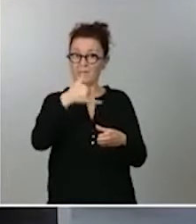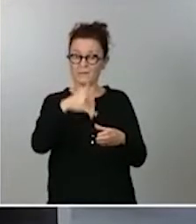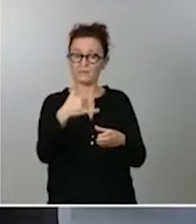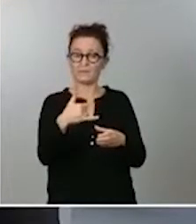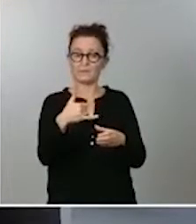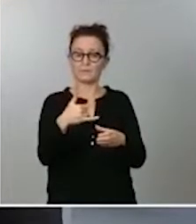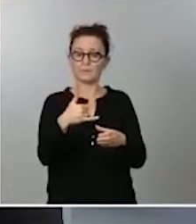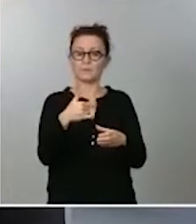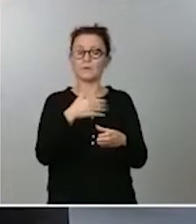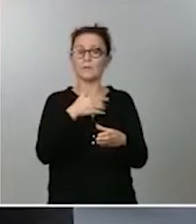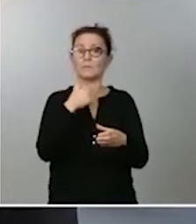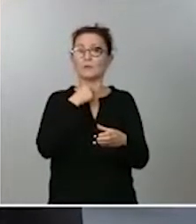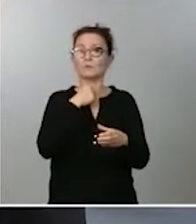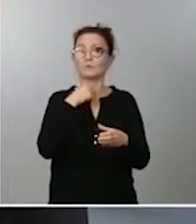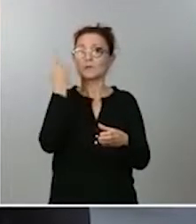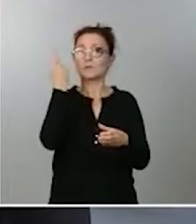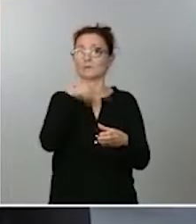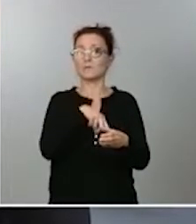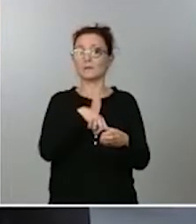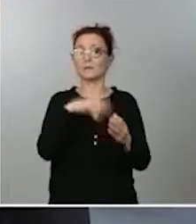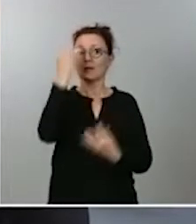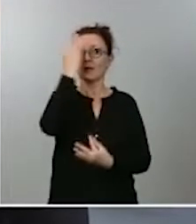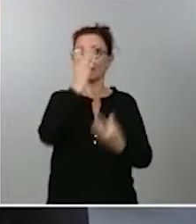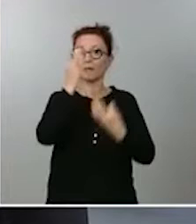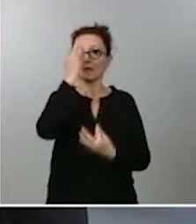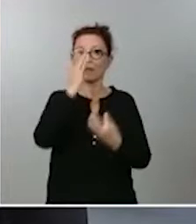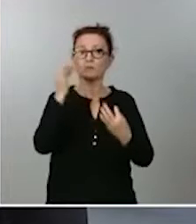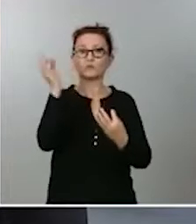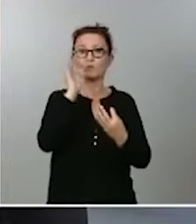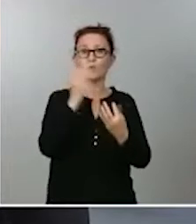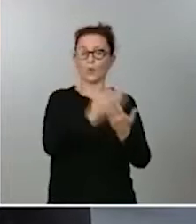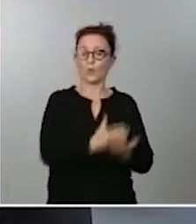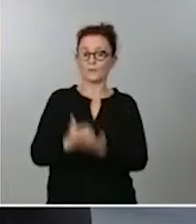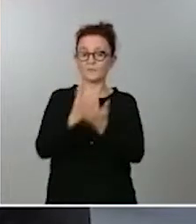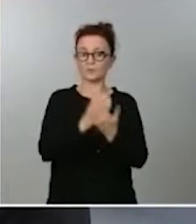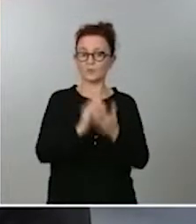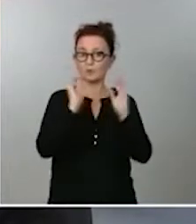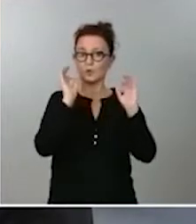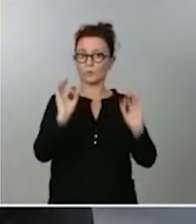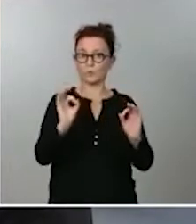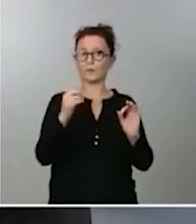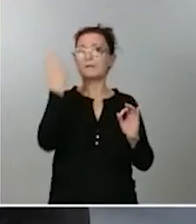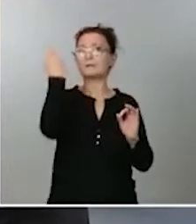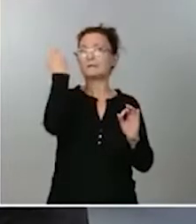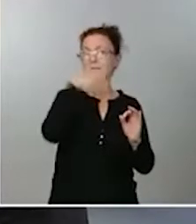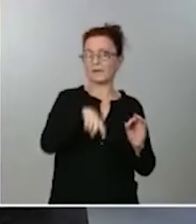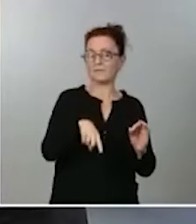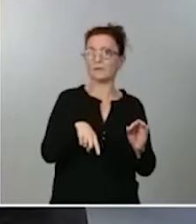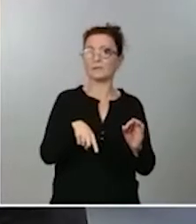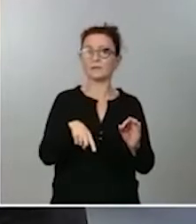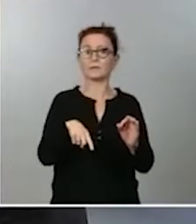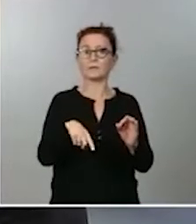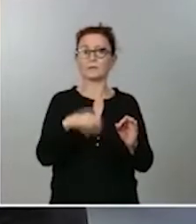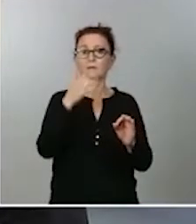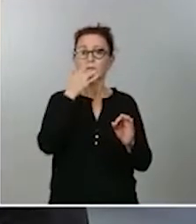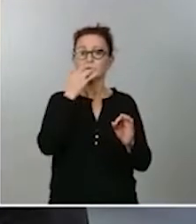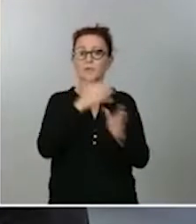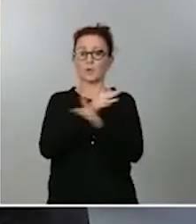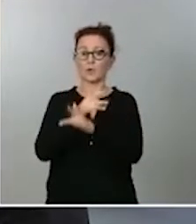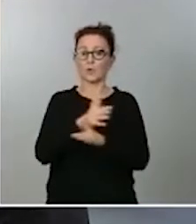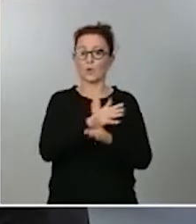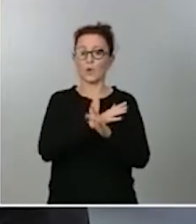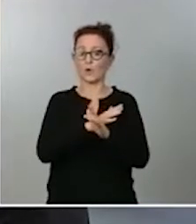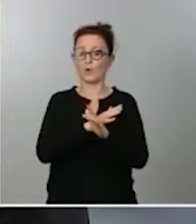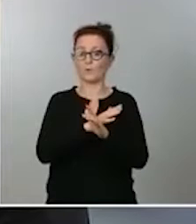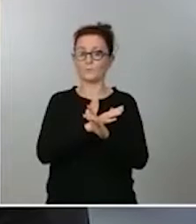datos, tienen un estudio concreto de si ha habido un aumento de juego problemático durante estos